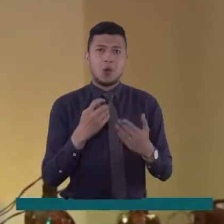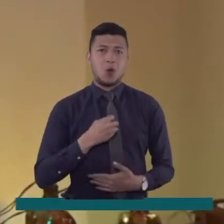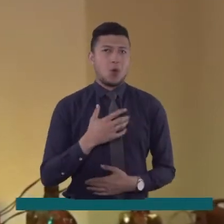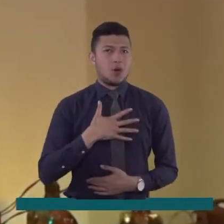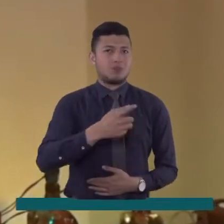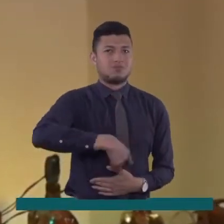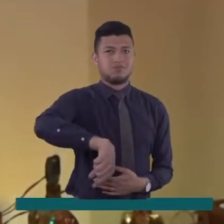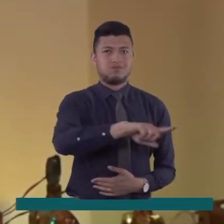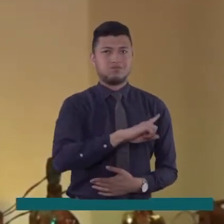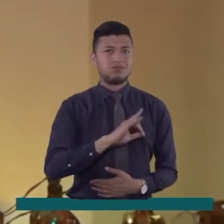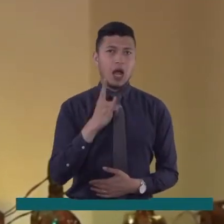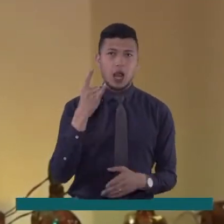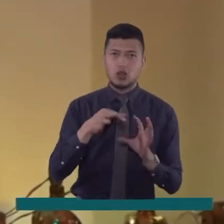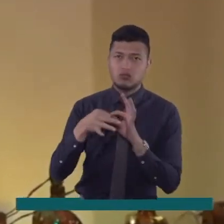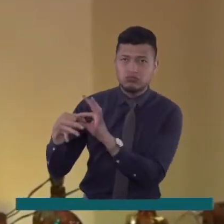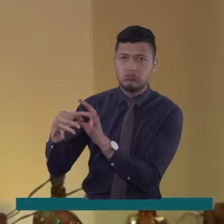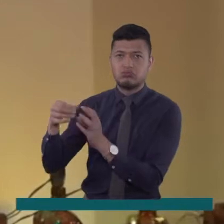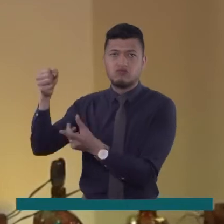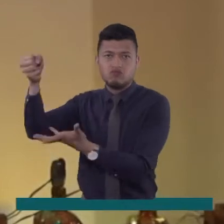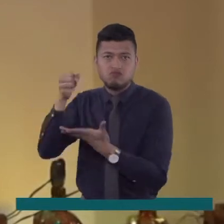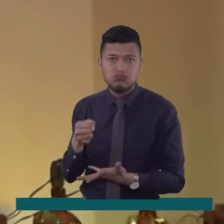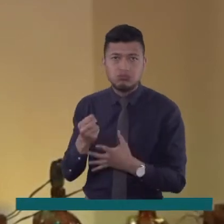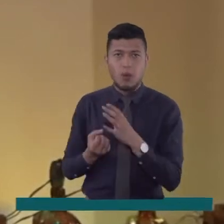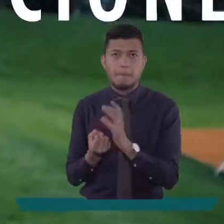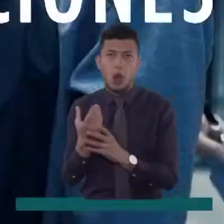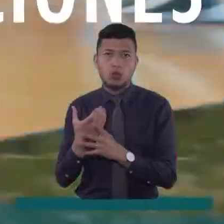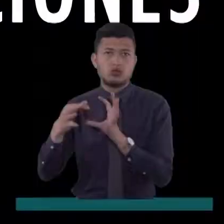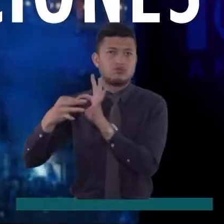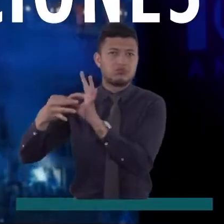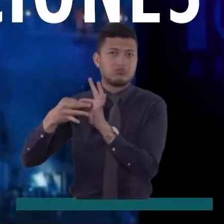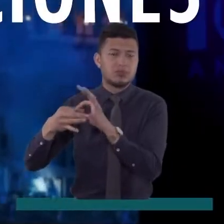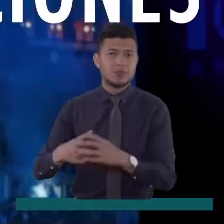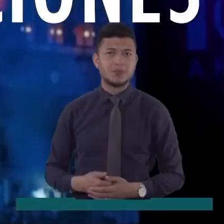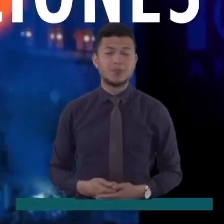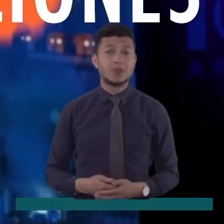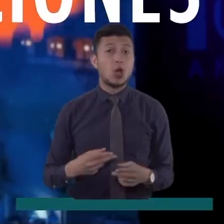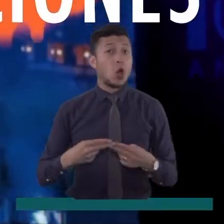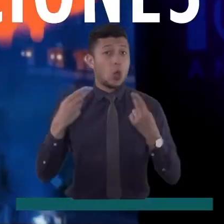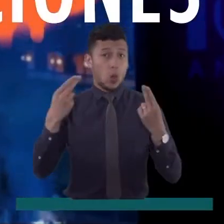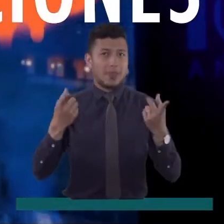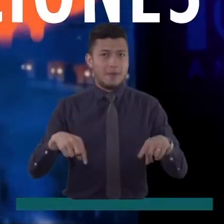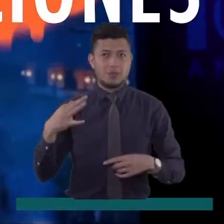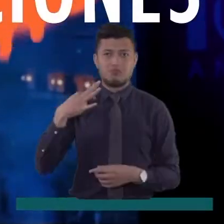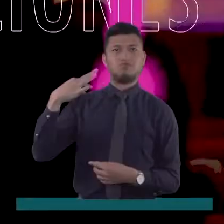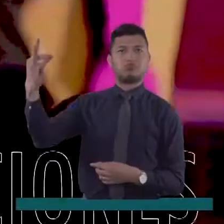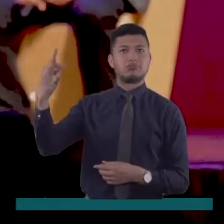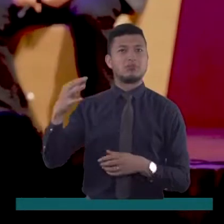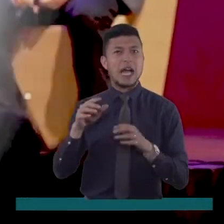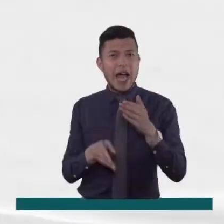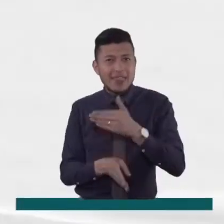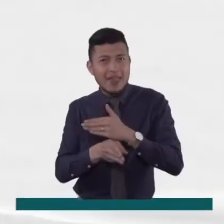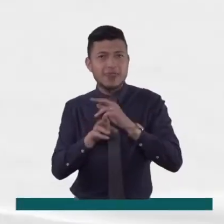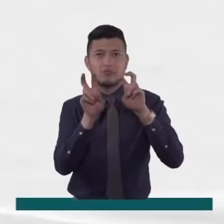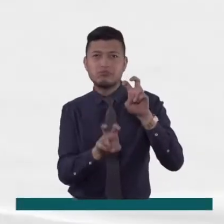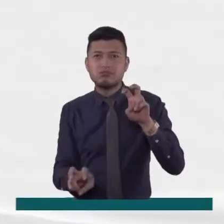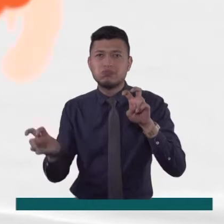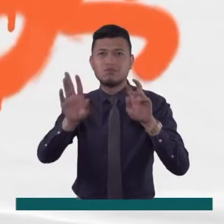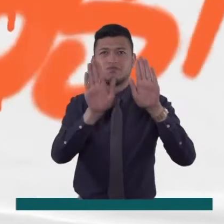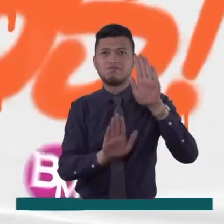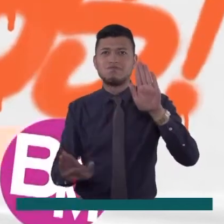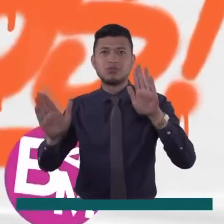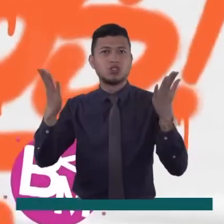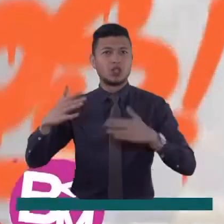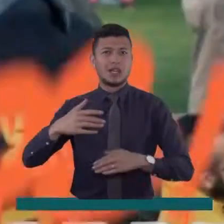las oportunidades para conseguir un aliado, un financiador o un coproductor. Tunja también fue escogida para continuar con la gira regional que se viene